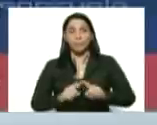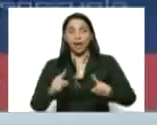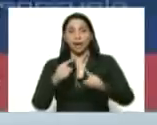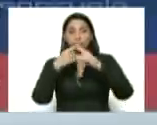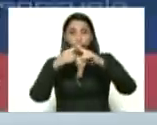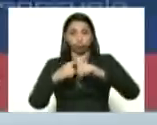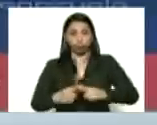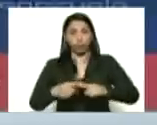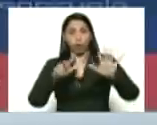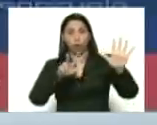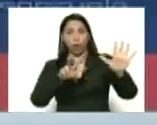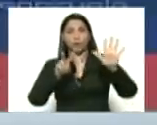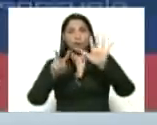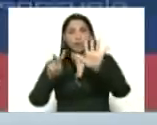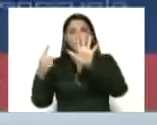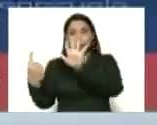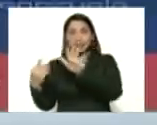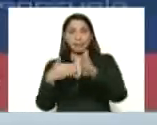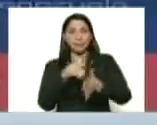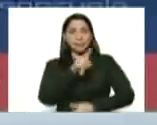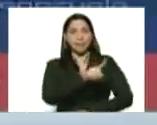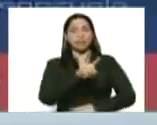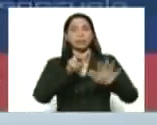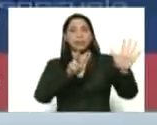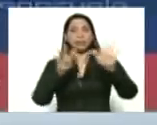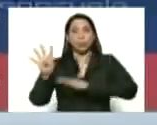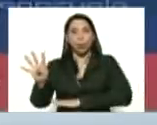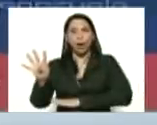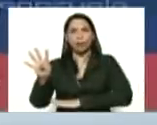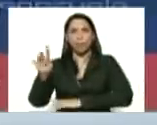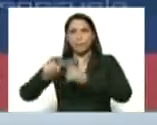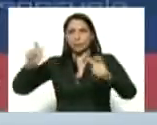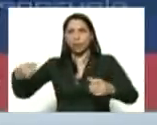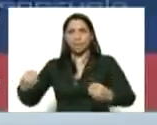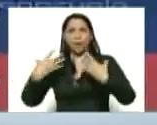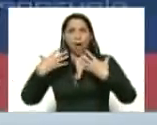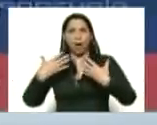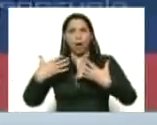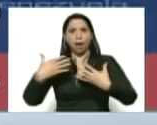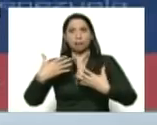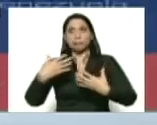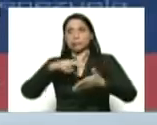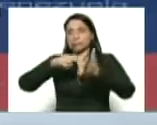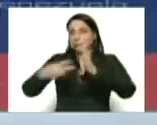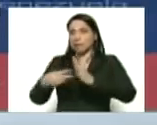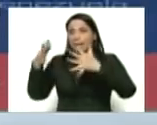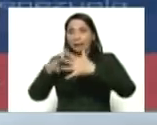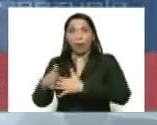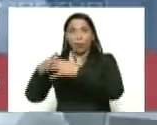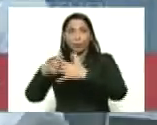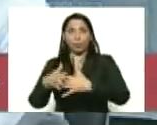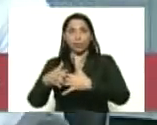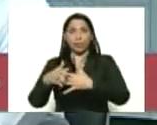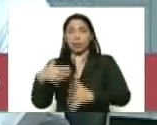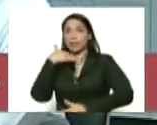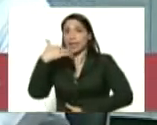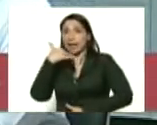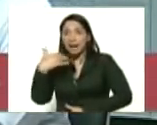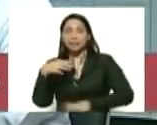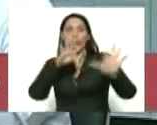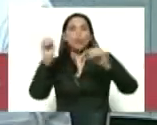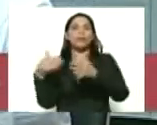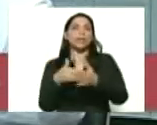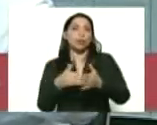a 876.174 casos. Quiere decir, los Estados Unidos están en las puertas. Quizás mañana lleguen a 900.000